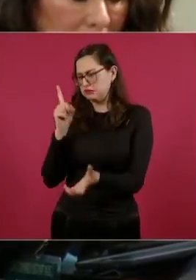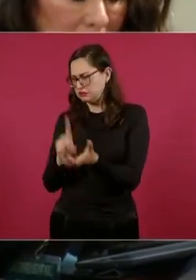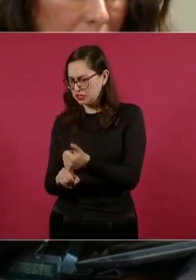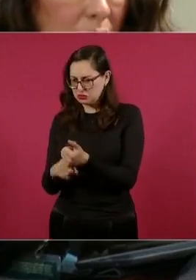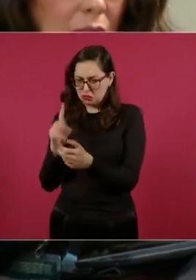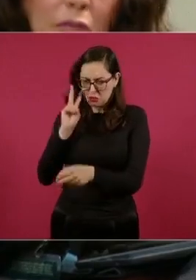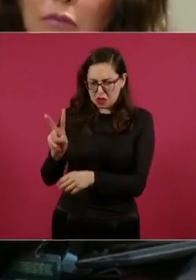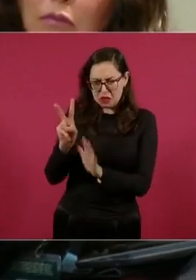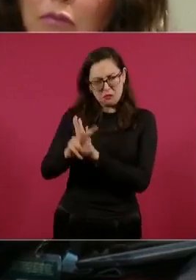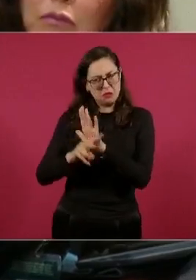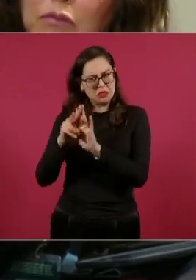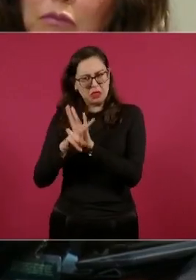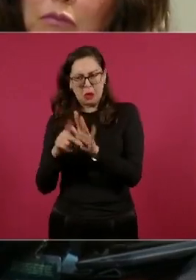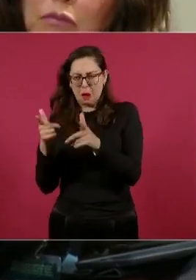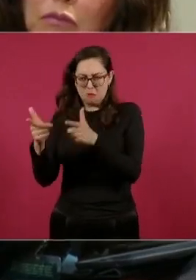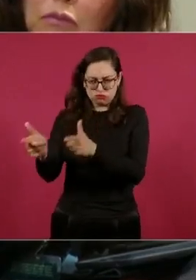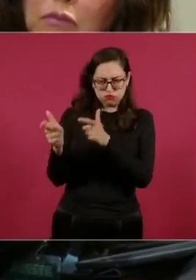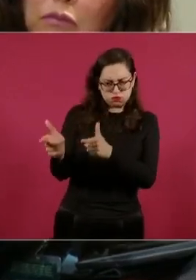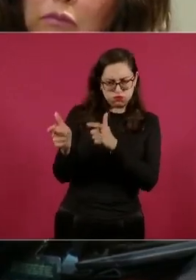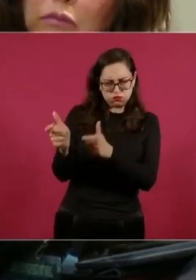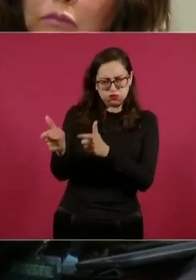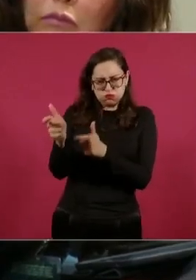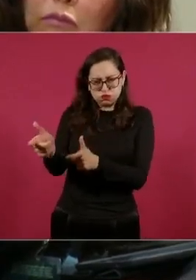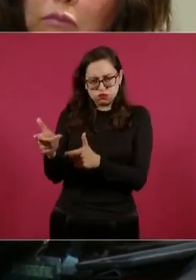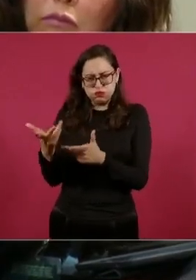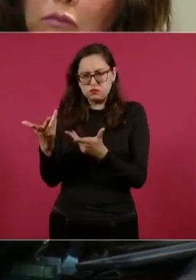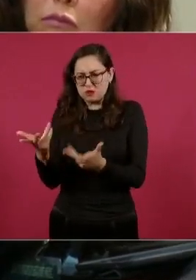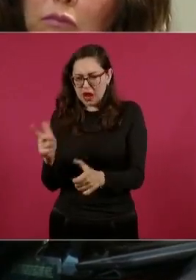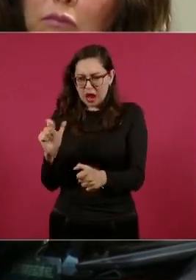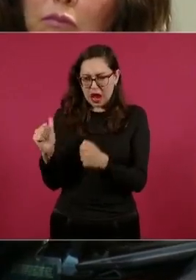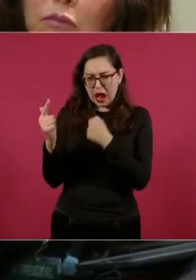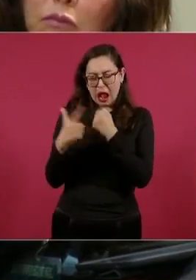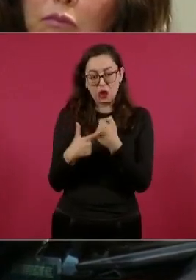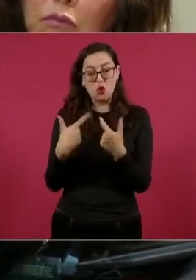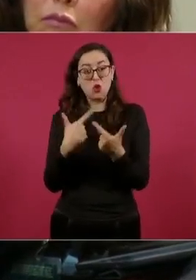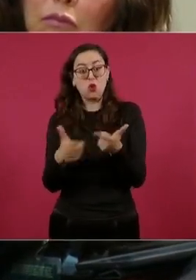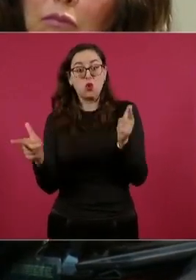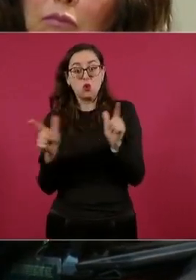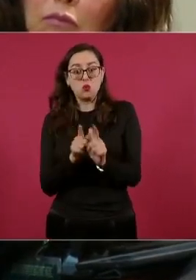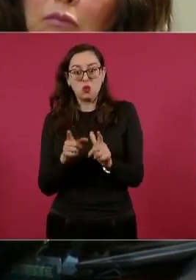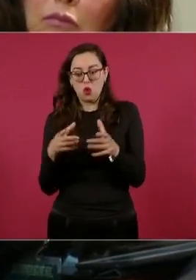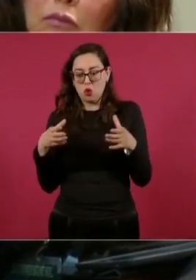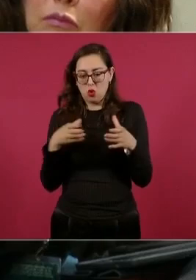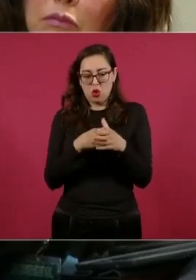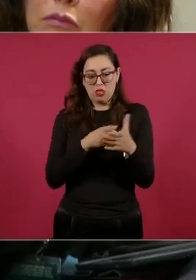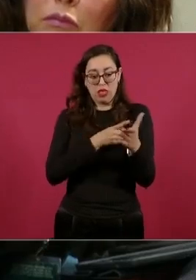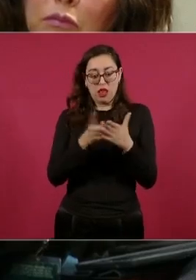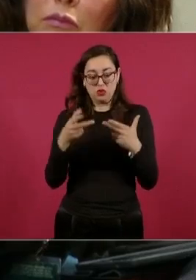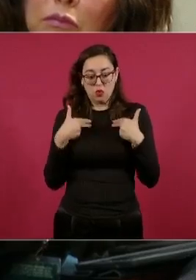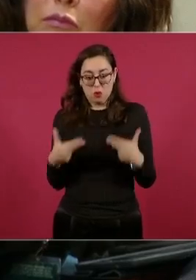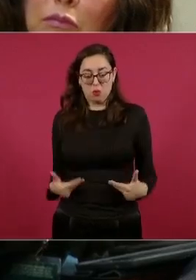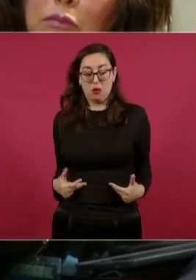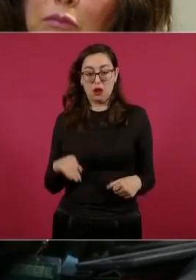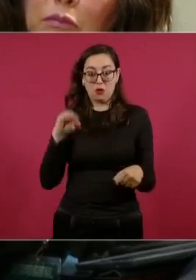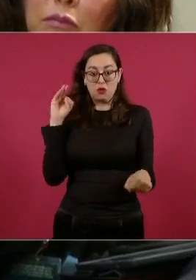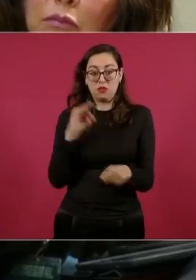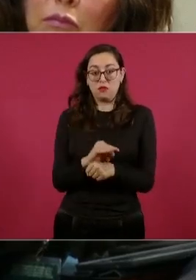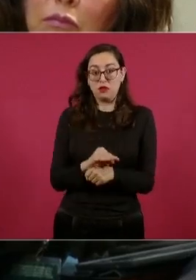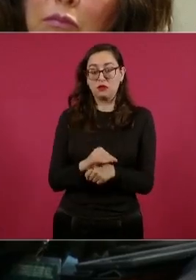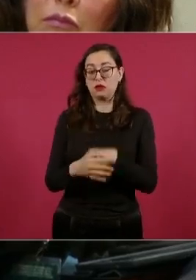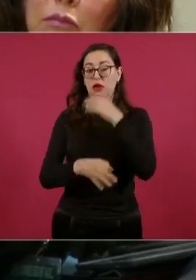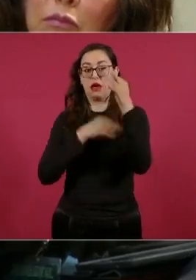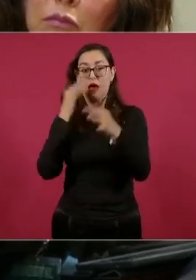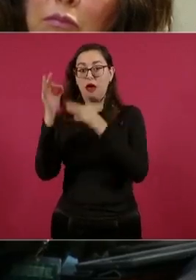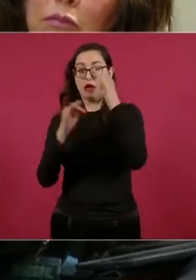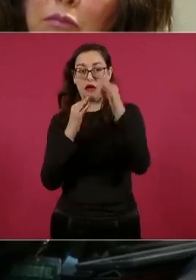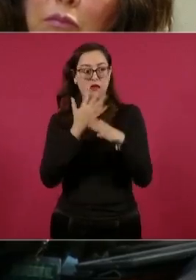Incluso ha habido grupos de defensa de derechos humanos que han denunciado, es más o menos la